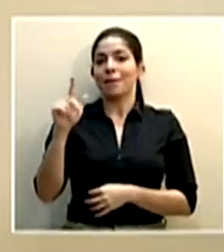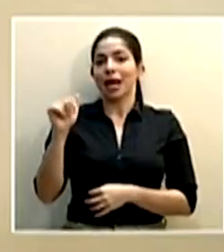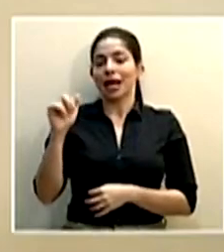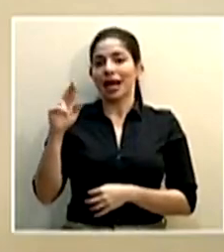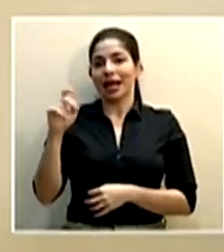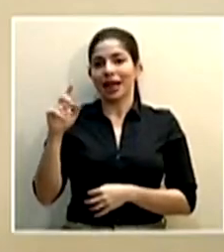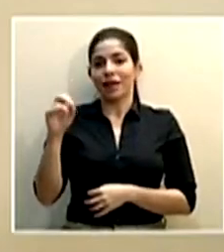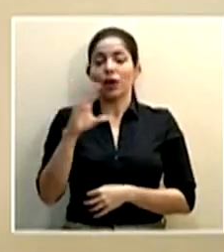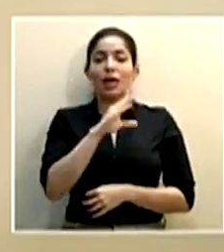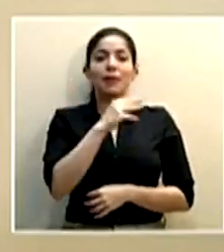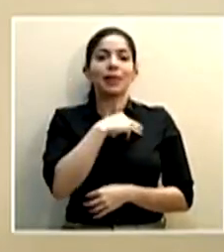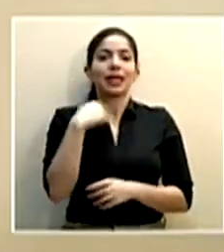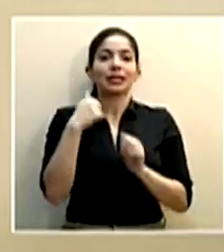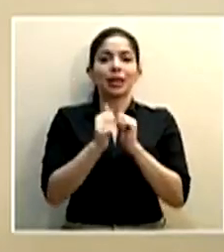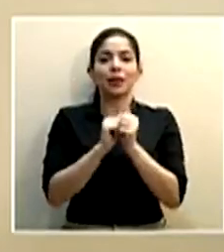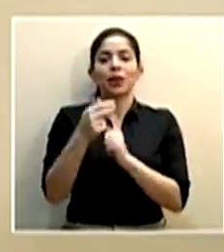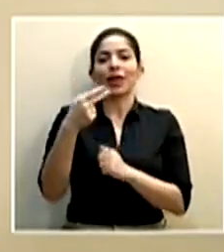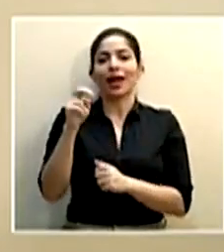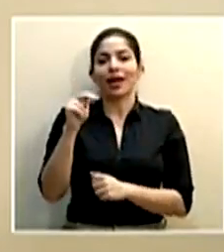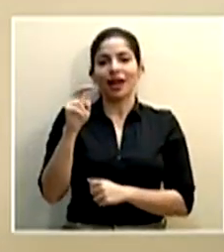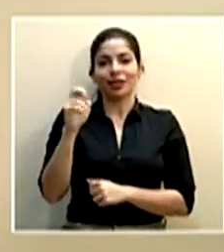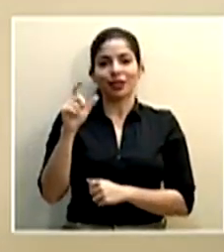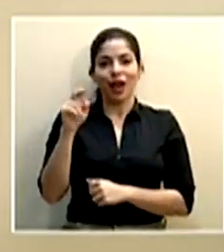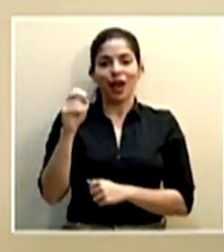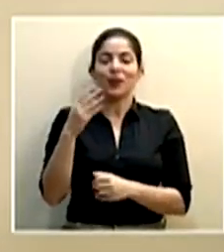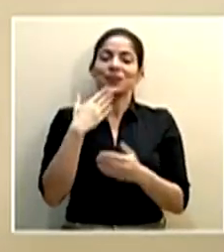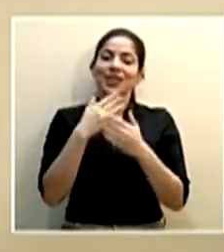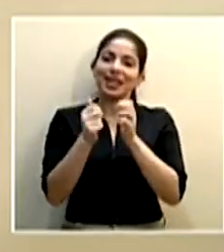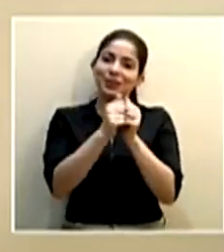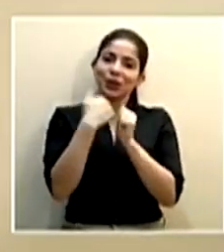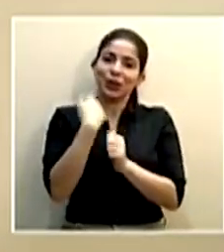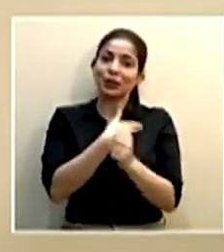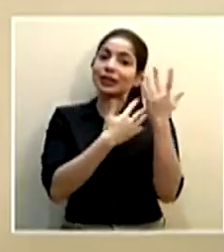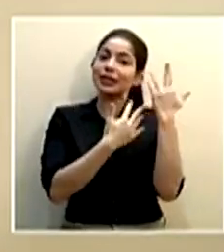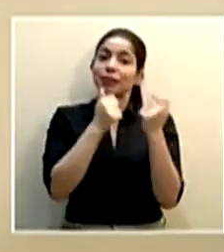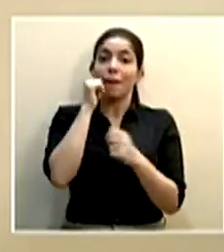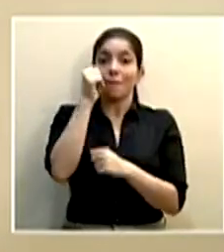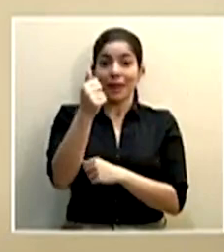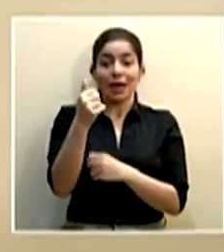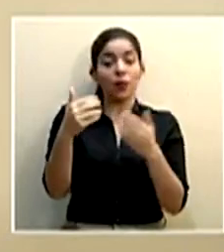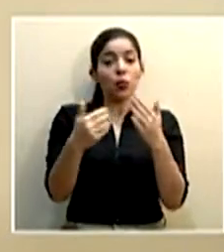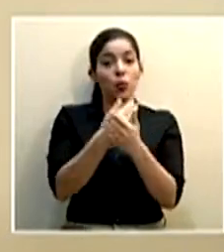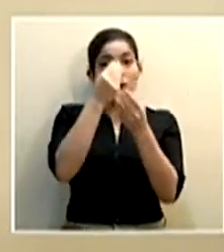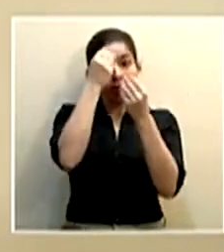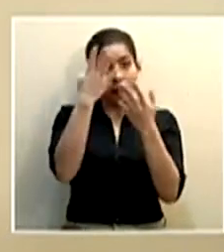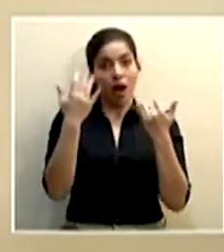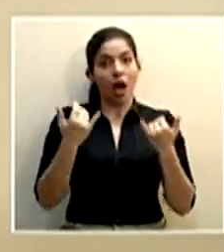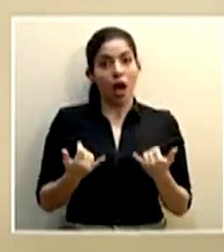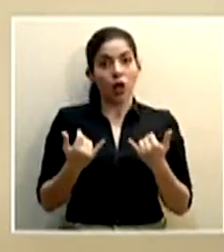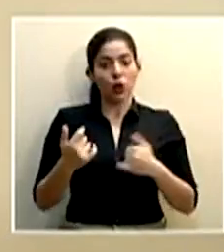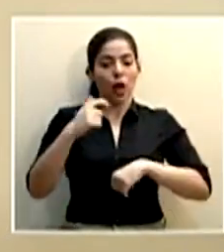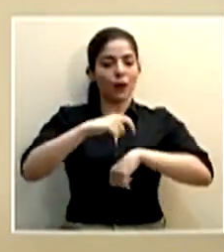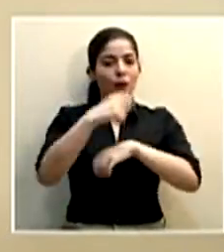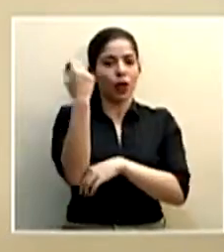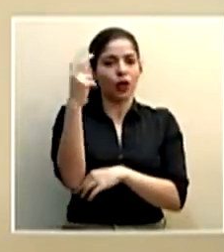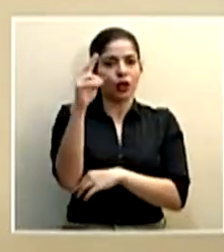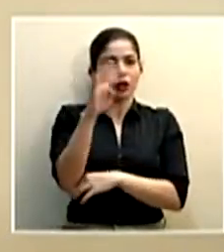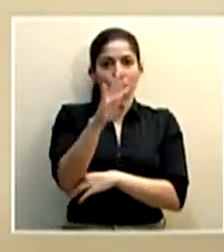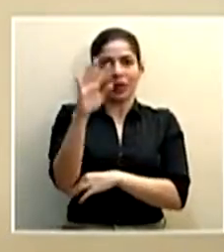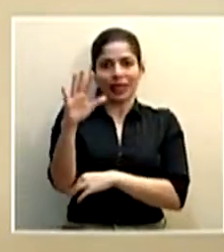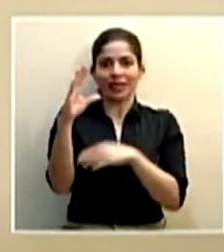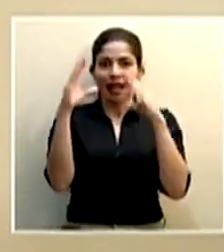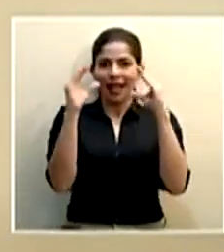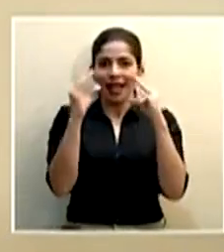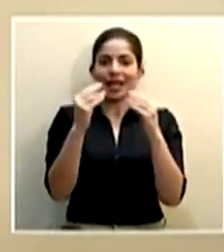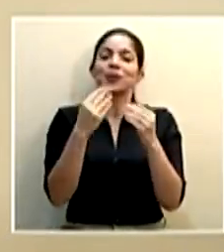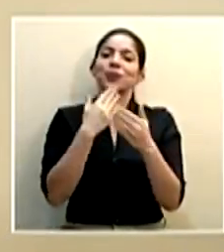ministro de deportes Hernán Solano gracias por acompañarnos y los esperamos mañana con una nueva actualización al ser las doce y cuarenta y cinco de